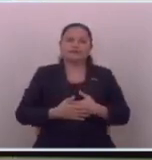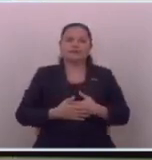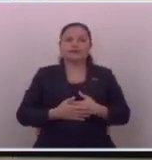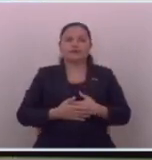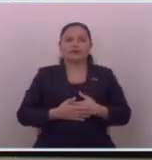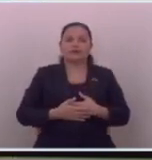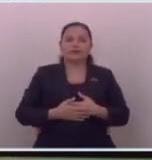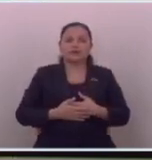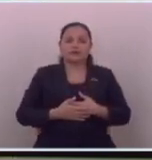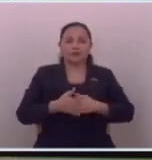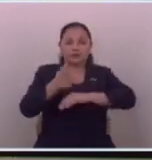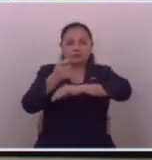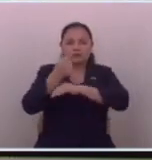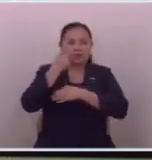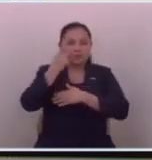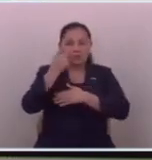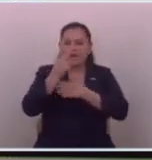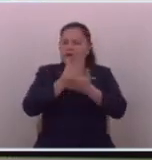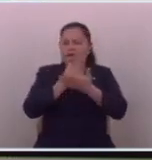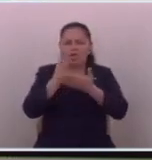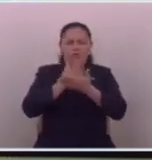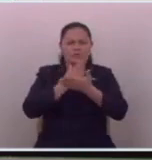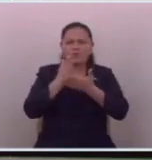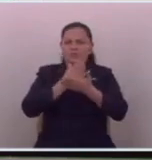y que en ese canal no veían a nadie